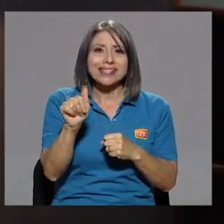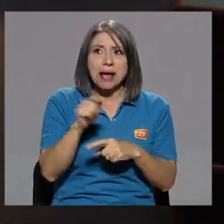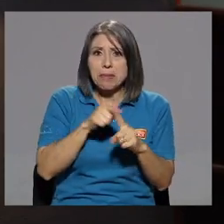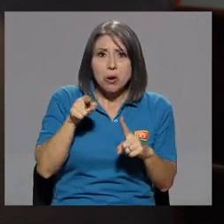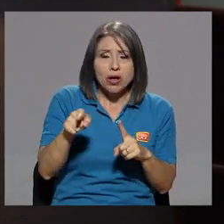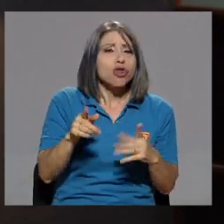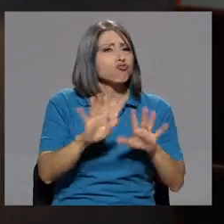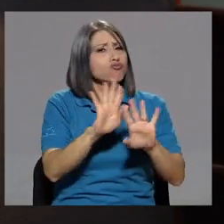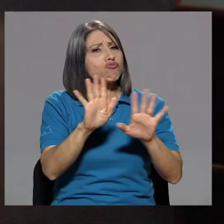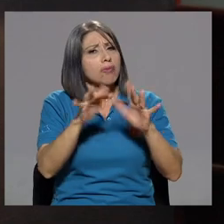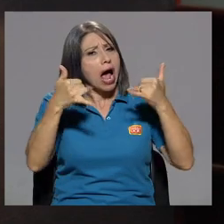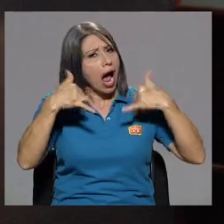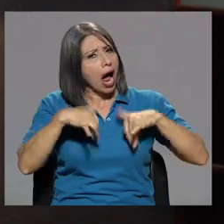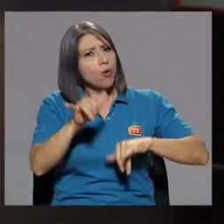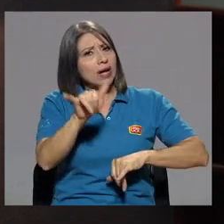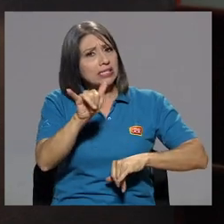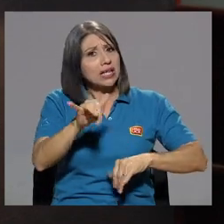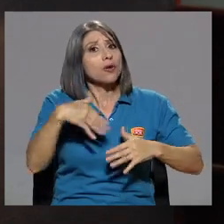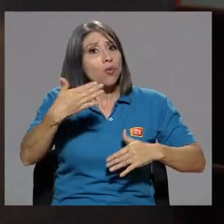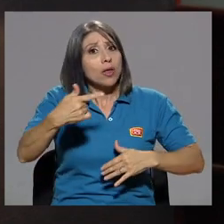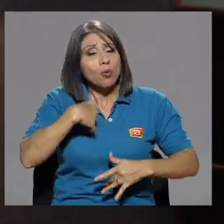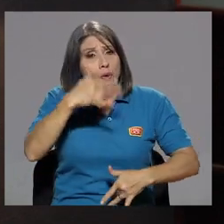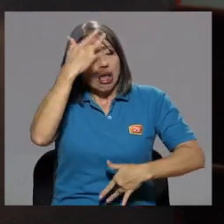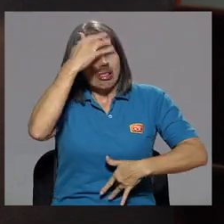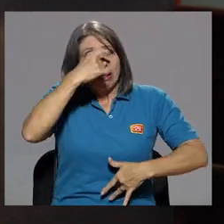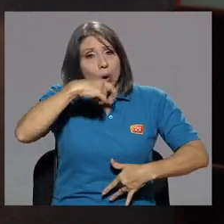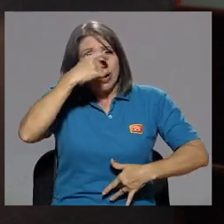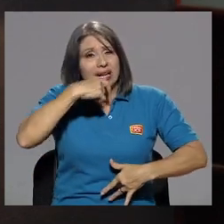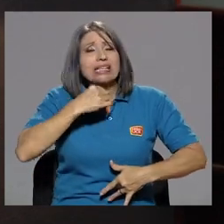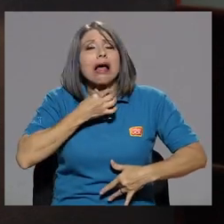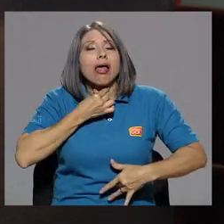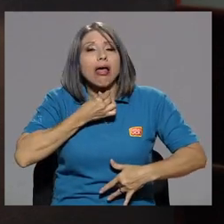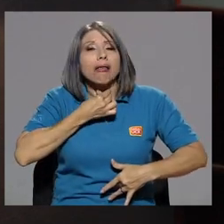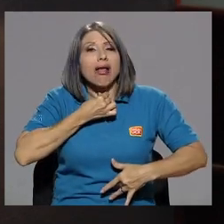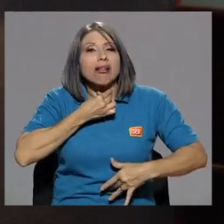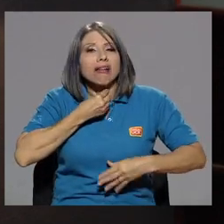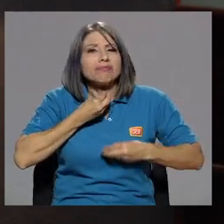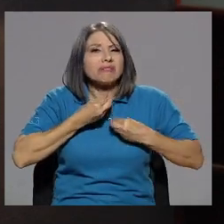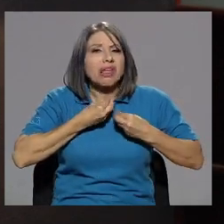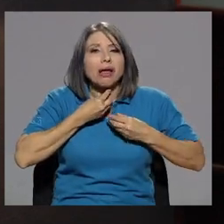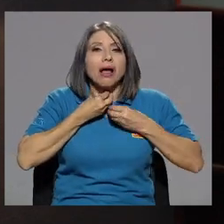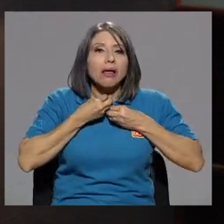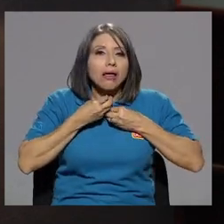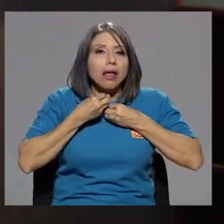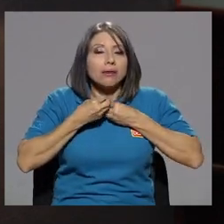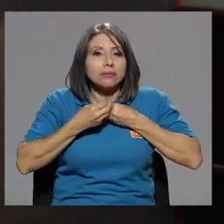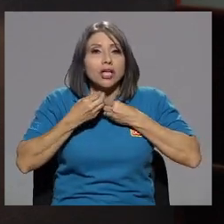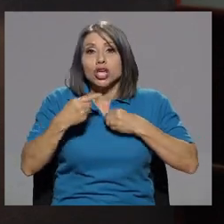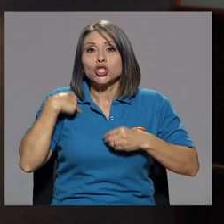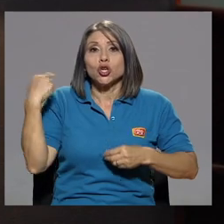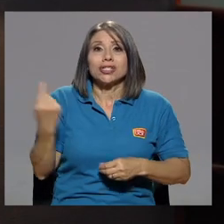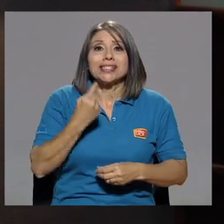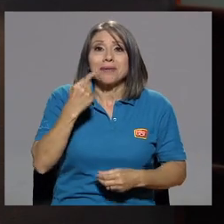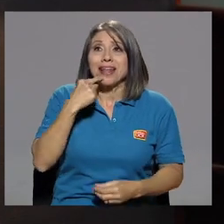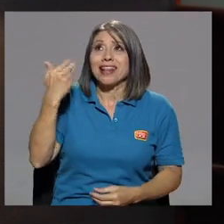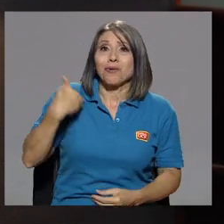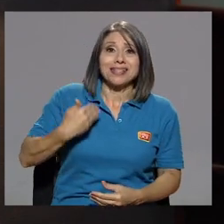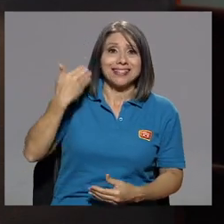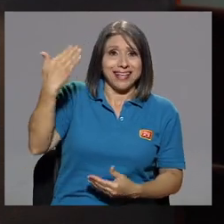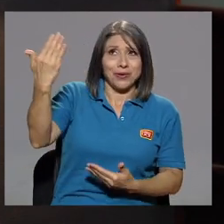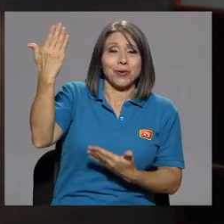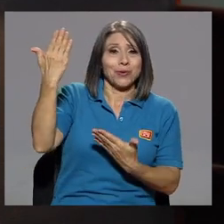pero aún así, cuando uno está con gripe gangosa y todo eso. Yo siempre le digo al señor,